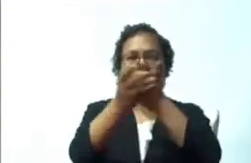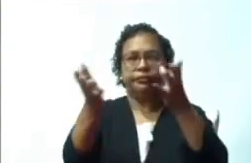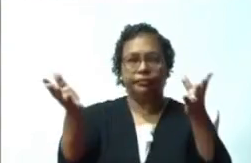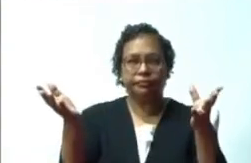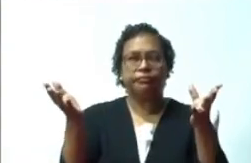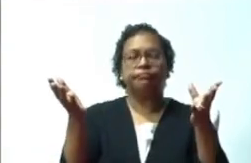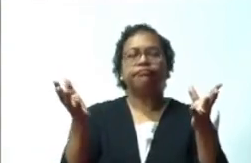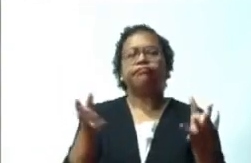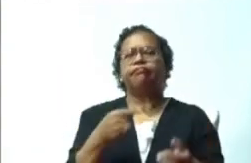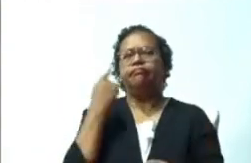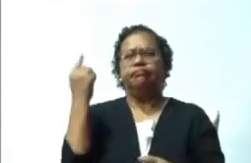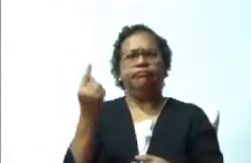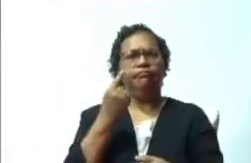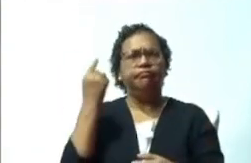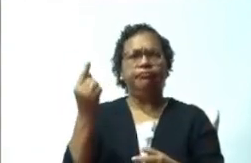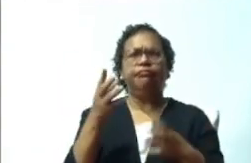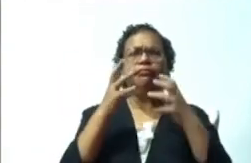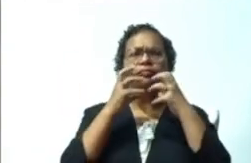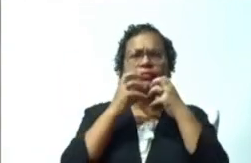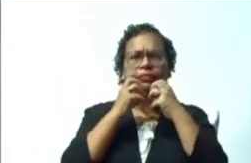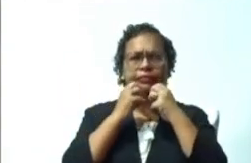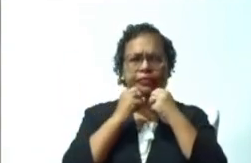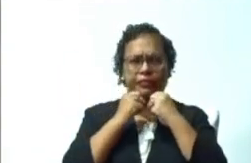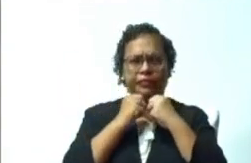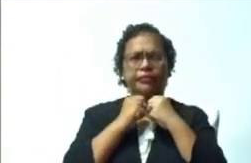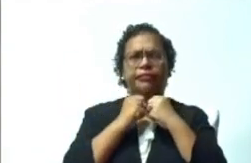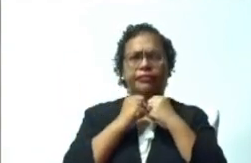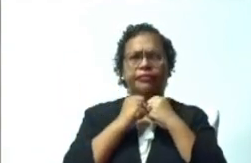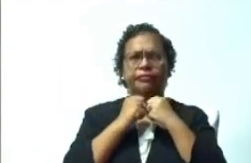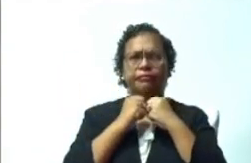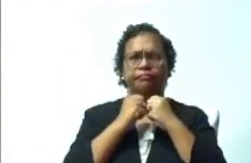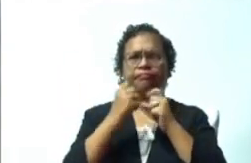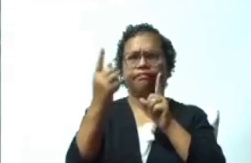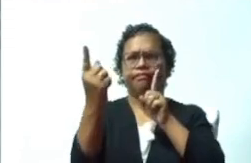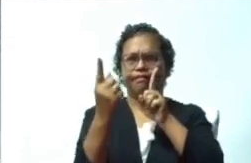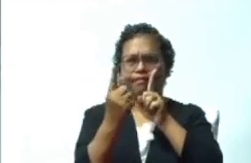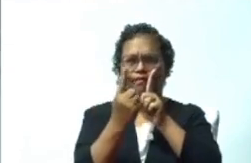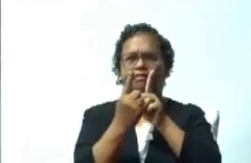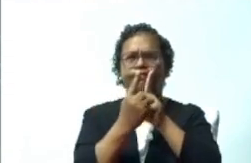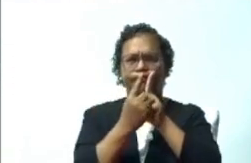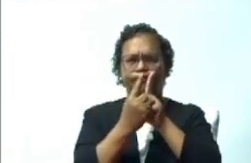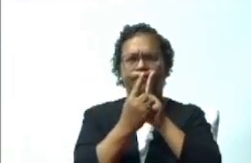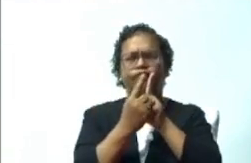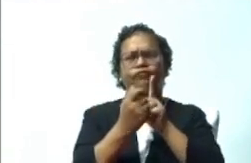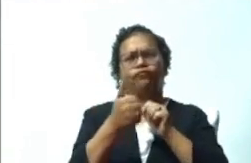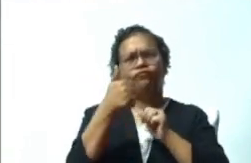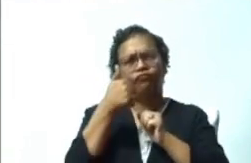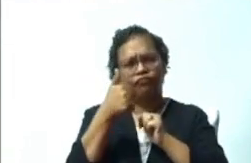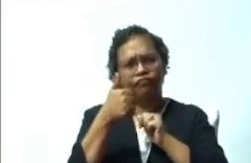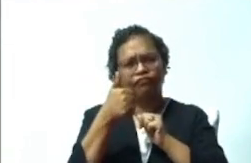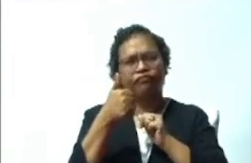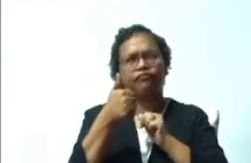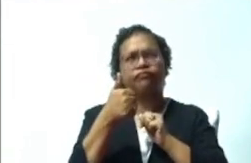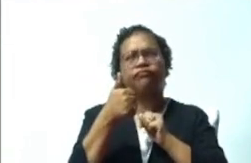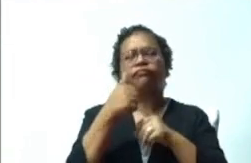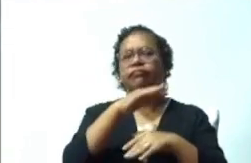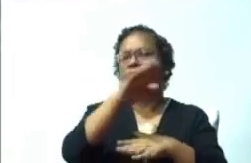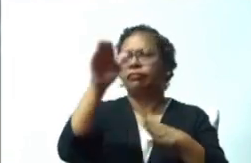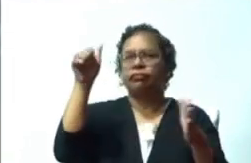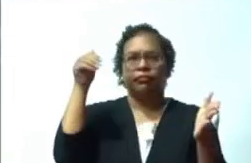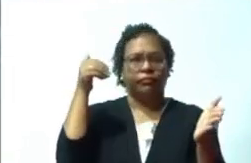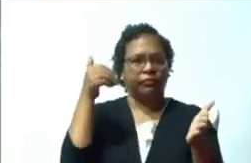tanto aprecio siempre se han dirigido a nosotros y nos han tratado y a todos los